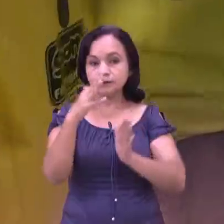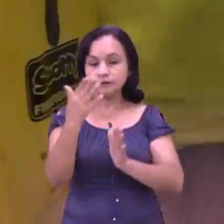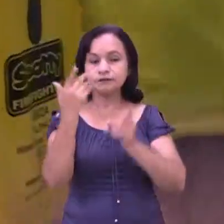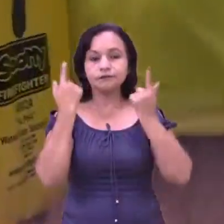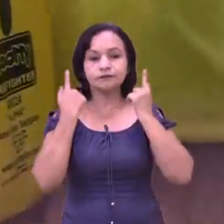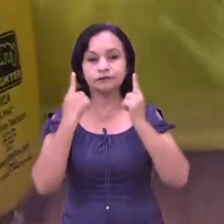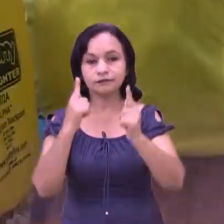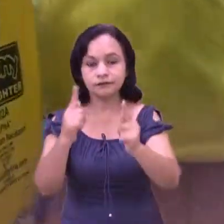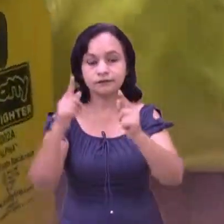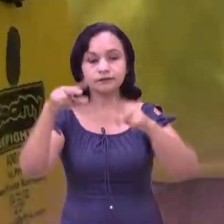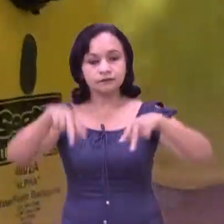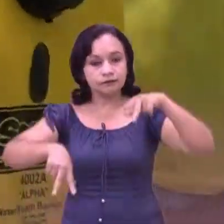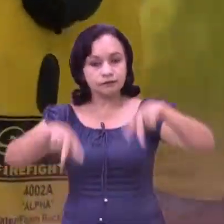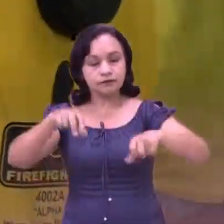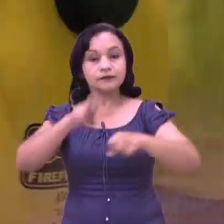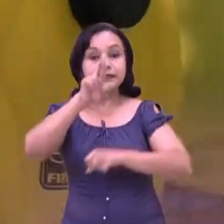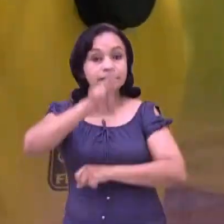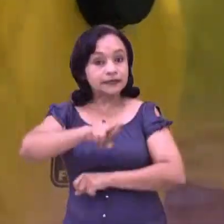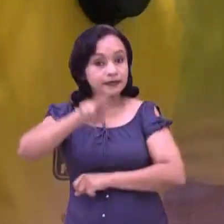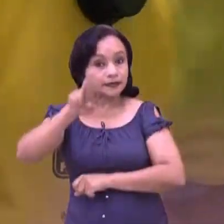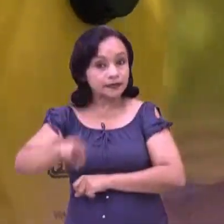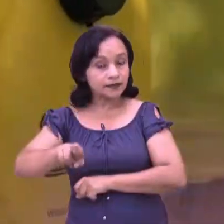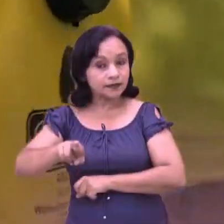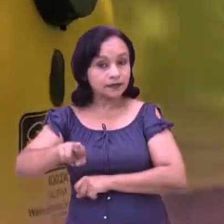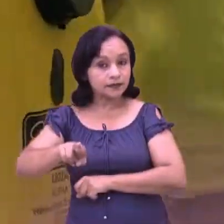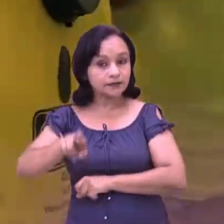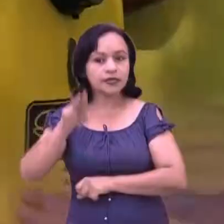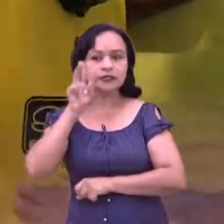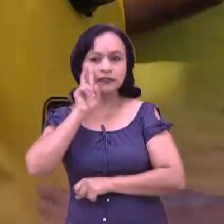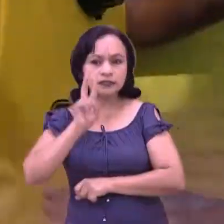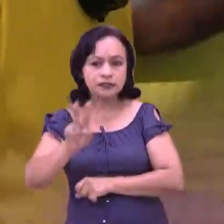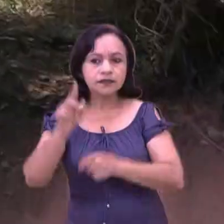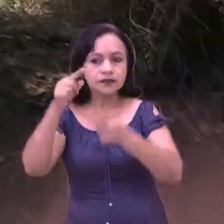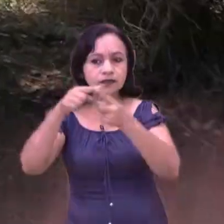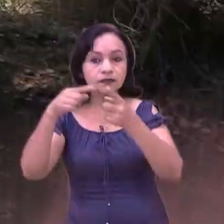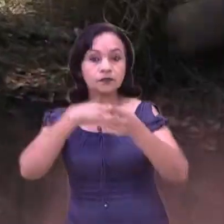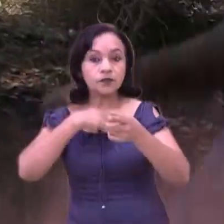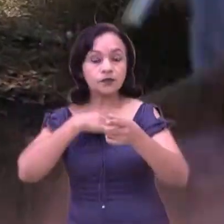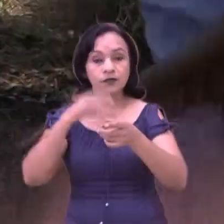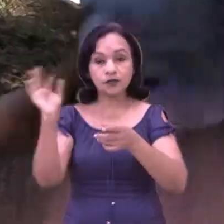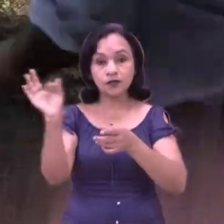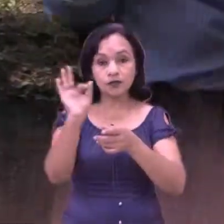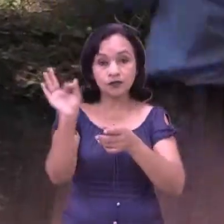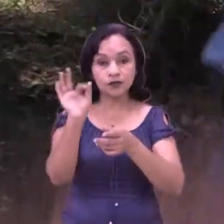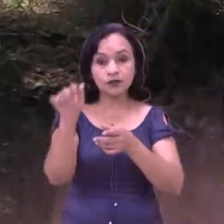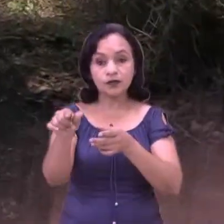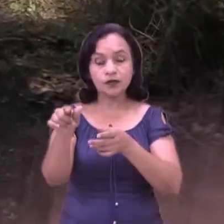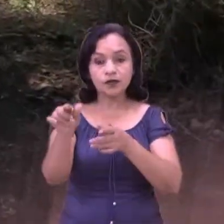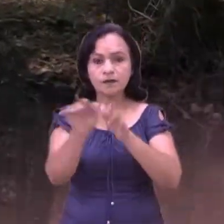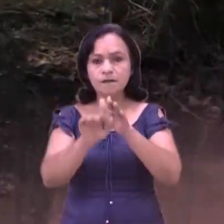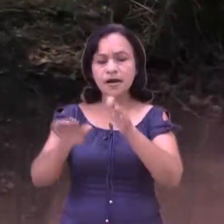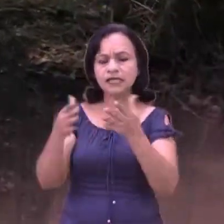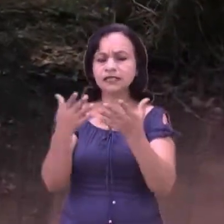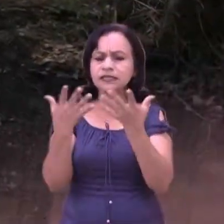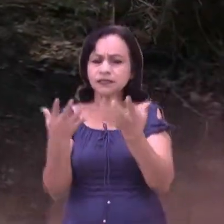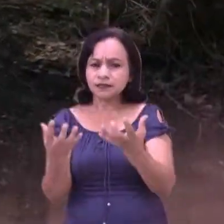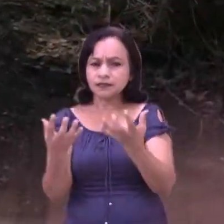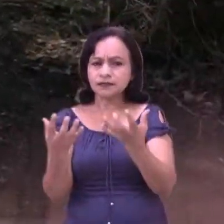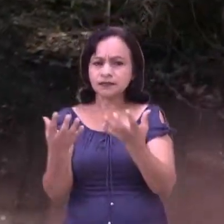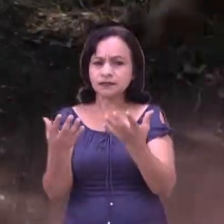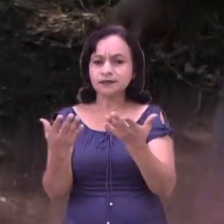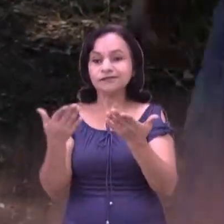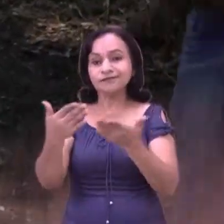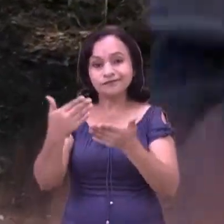departamentos de Chinandega, Nueva Segovia y Rivas. Tomando en cuenta las incidencias de la naturaleza, como lo es la presencia de mayor resequedad,